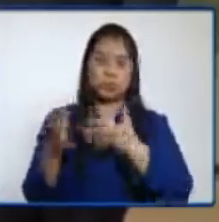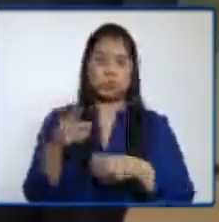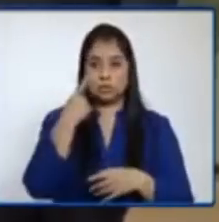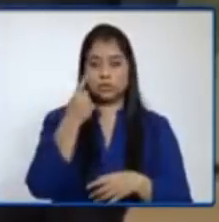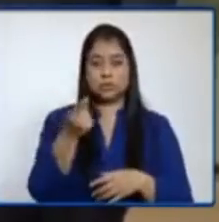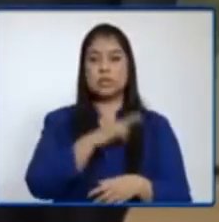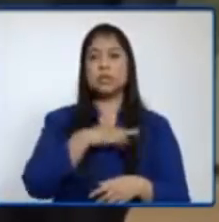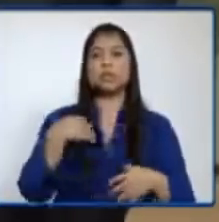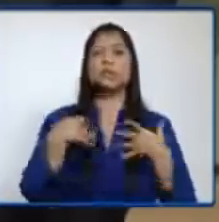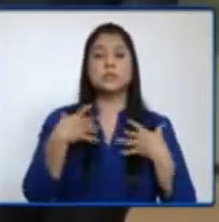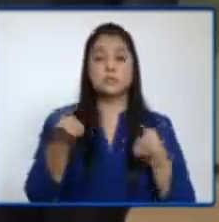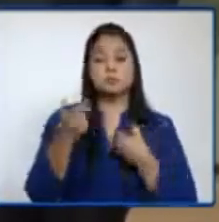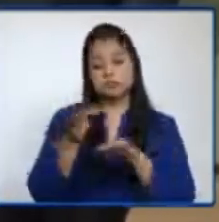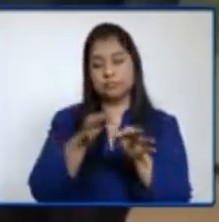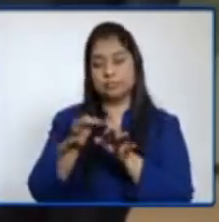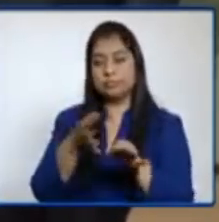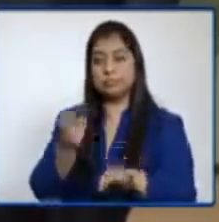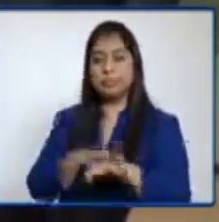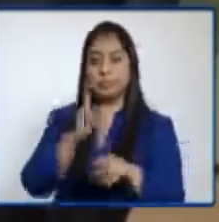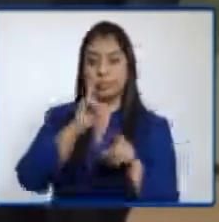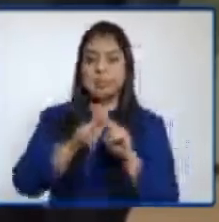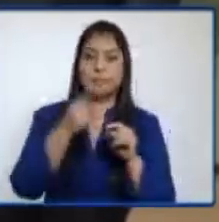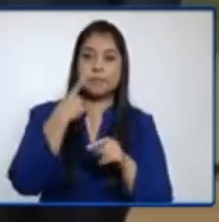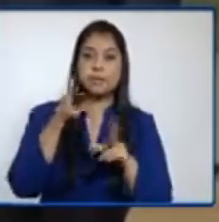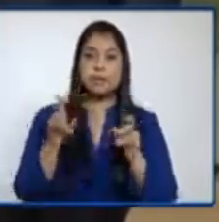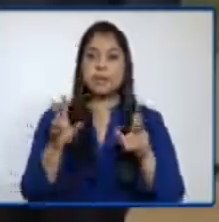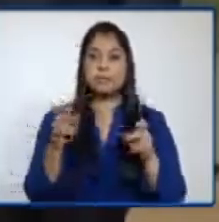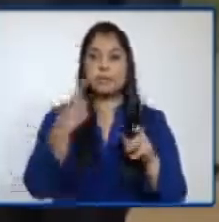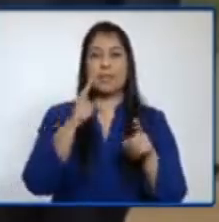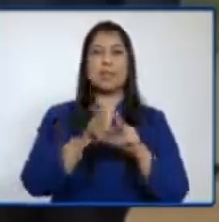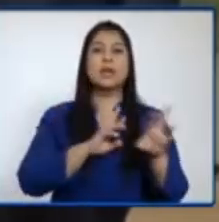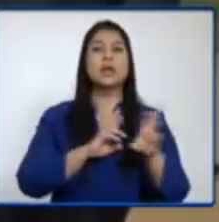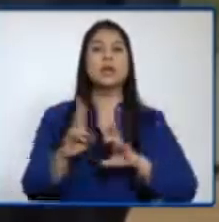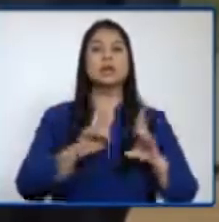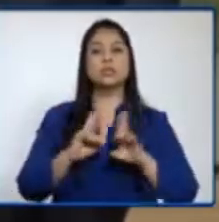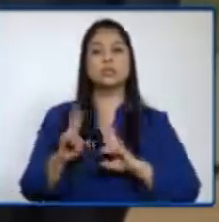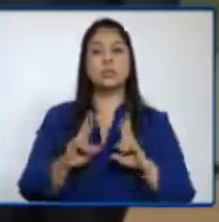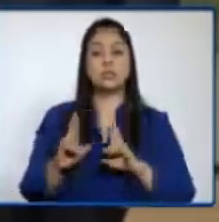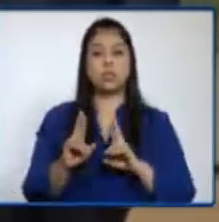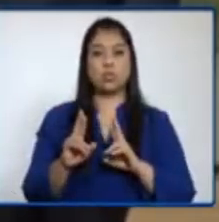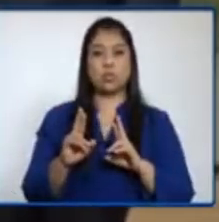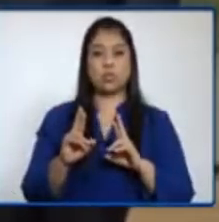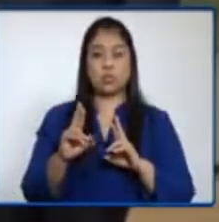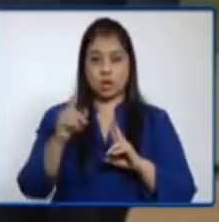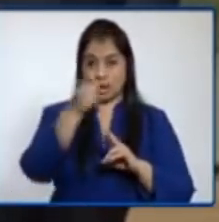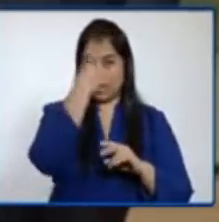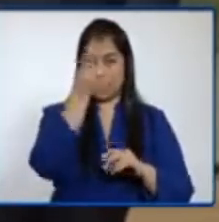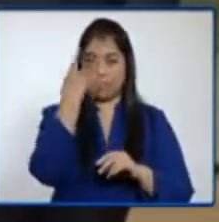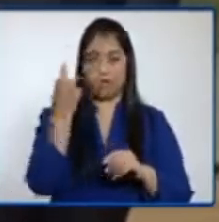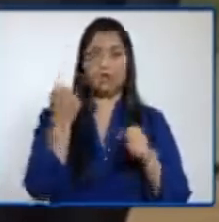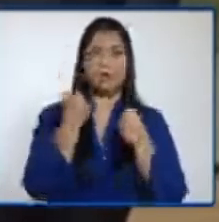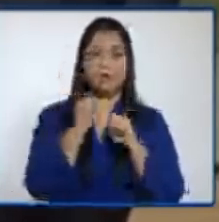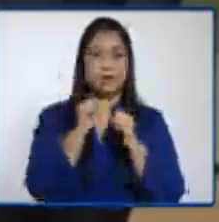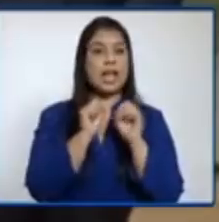y la señora ministra de salud va a ampliar, también con el tema de la relación laboral que han planteado